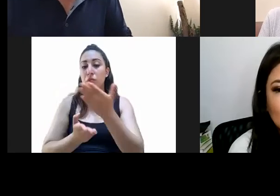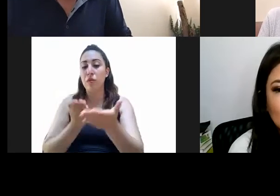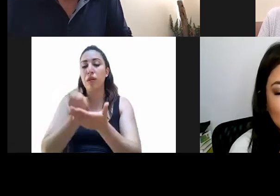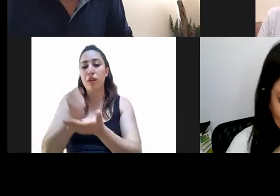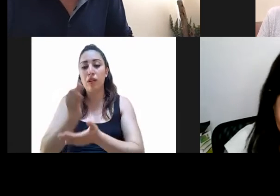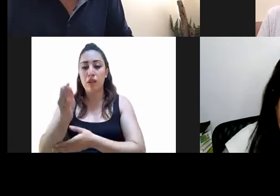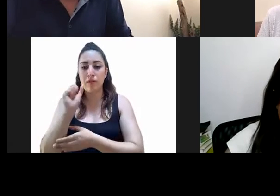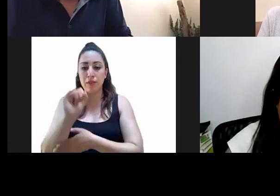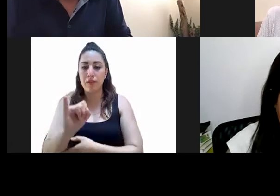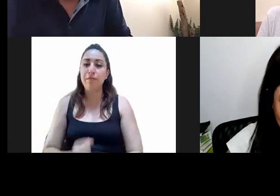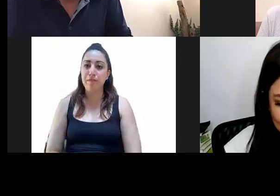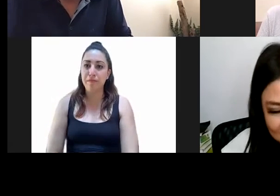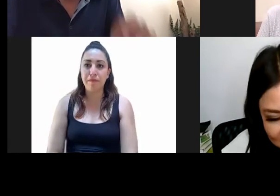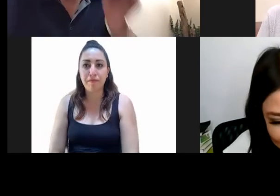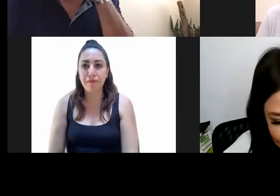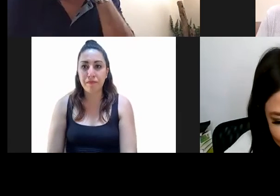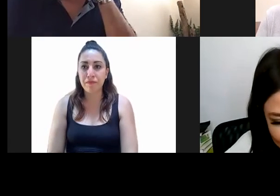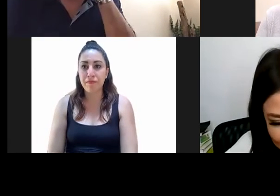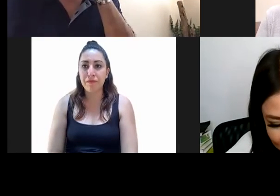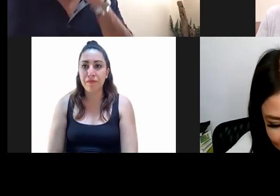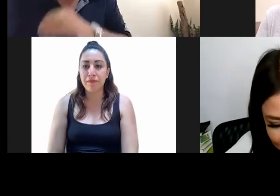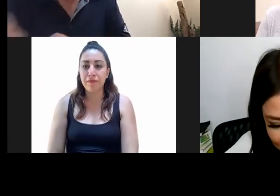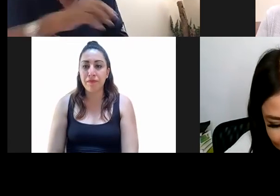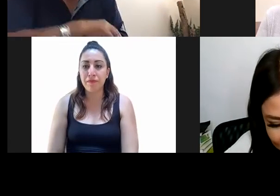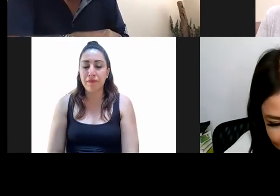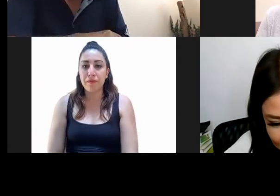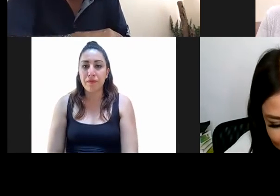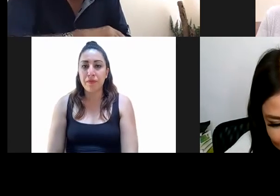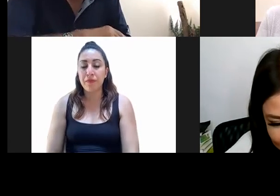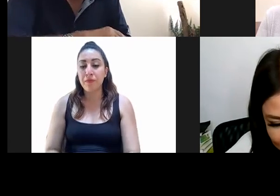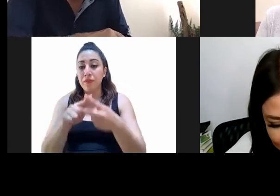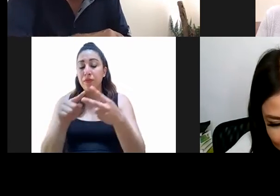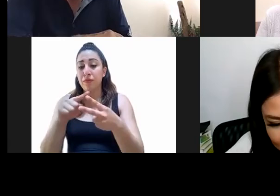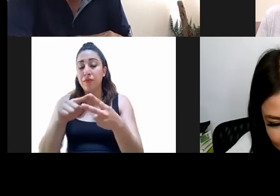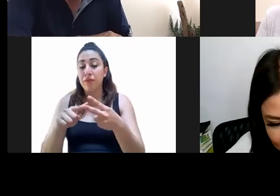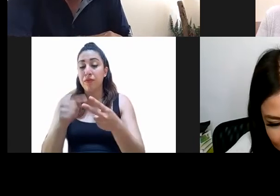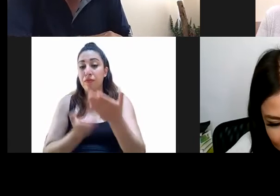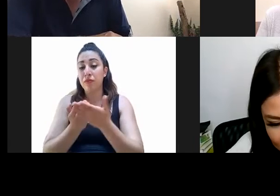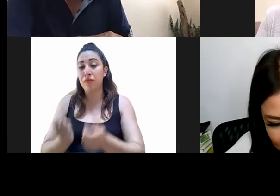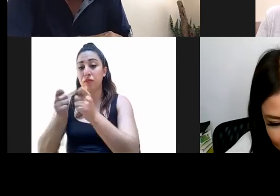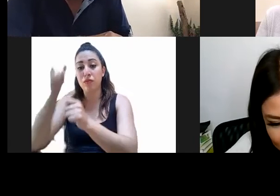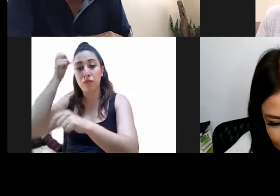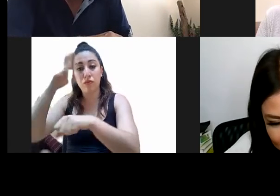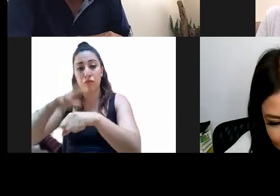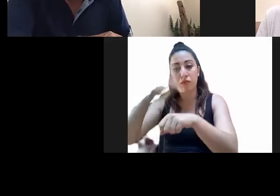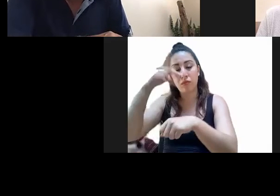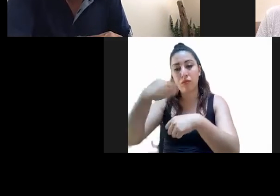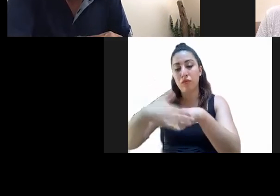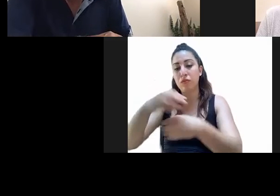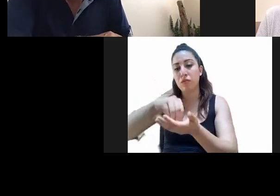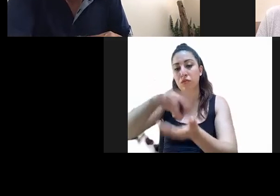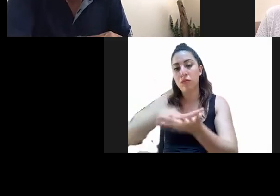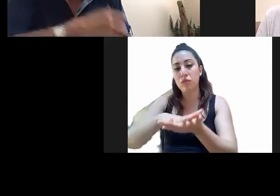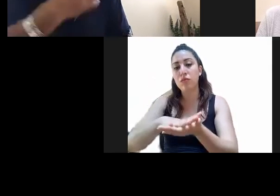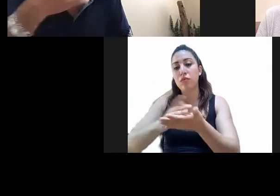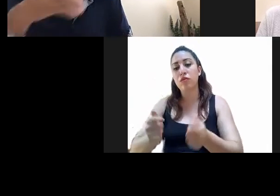diputada. ambos dictámenes serán remitidos a la mesa directiva para su programación y posteriormente para